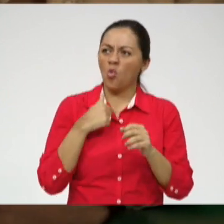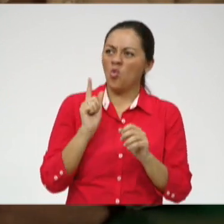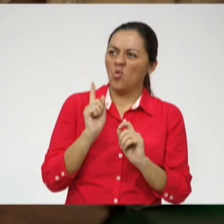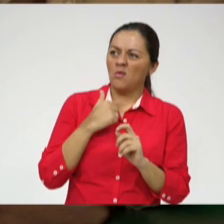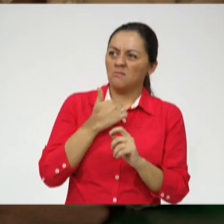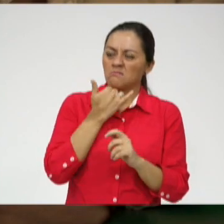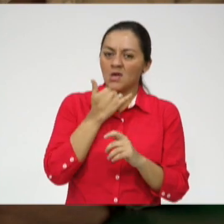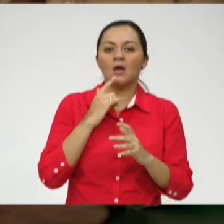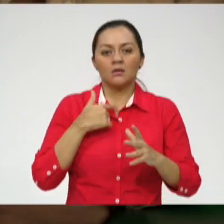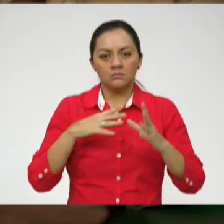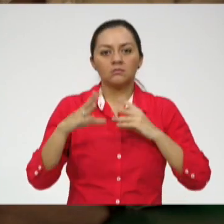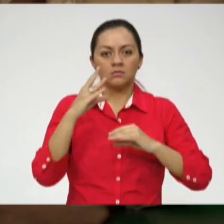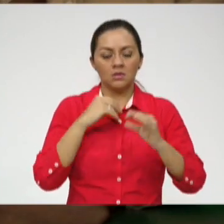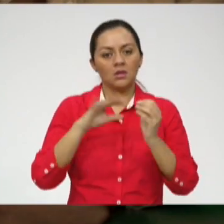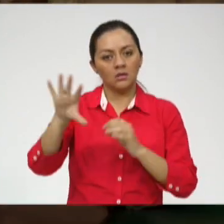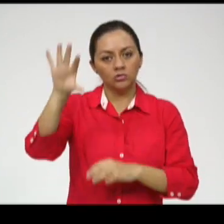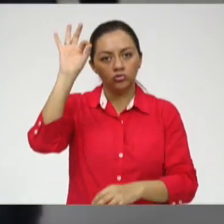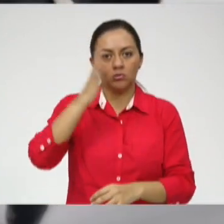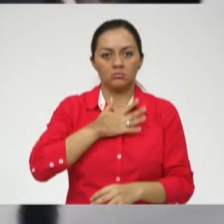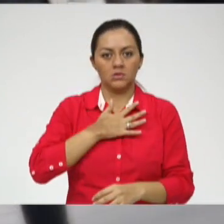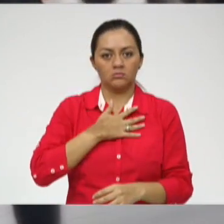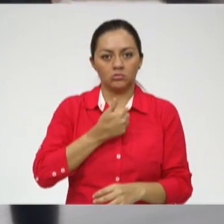bastante que uno escoja lo que quiere.